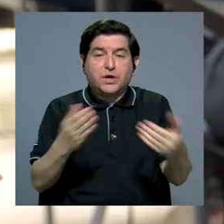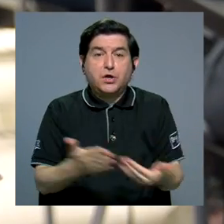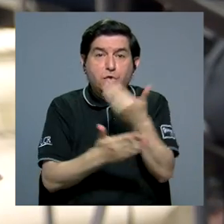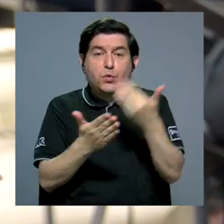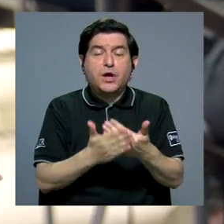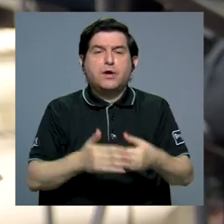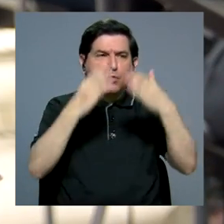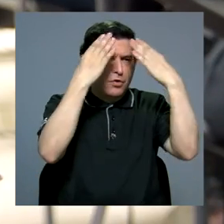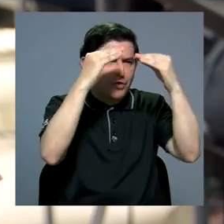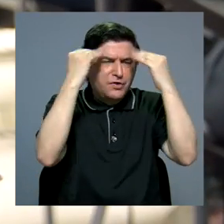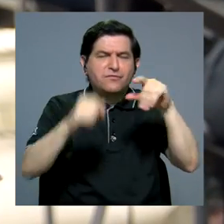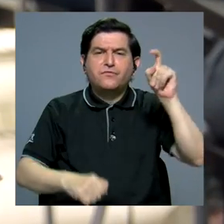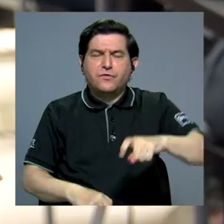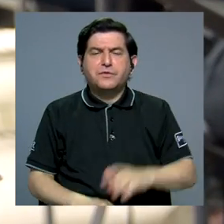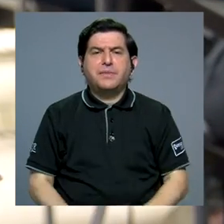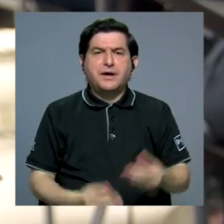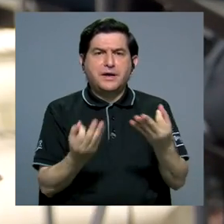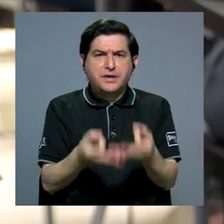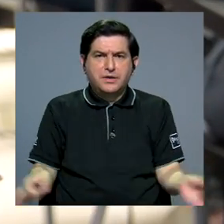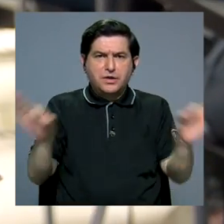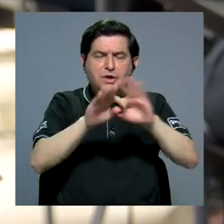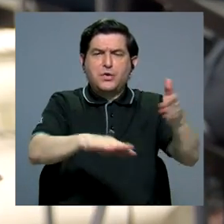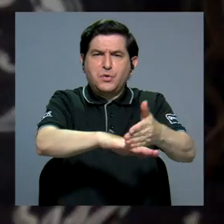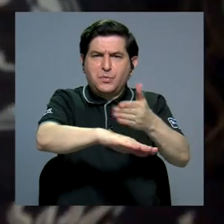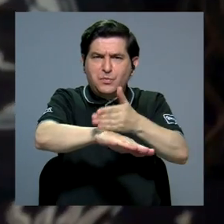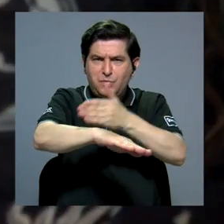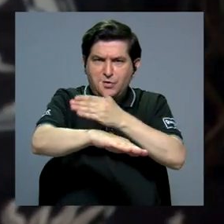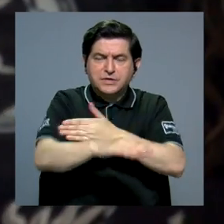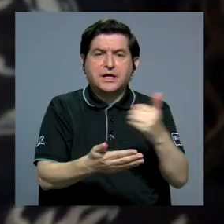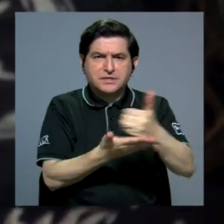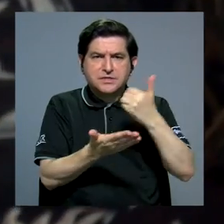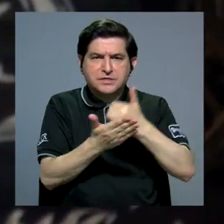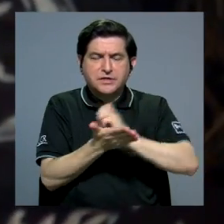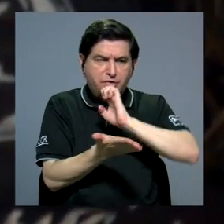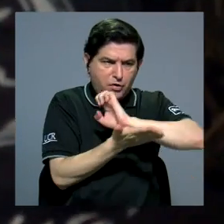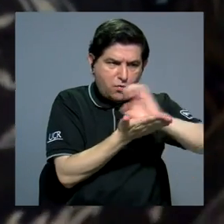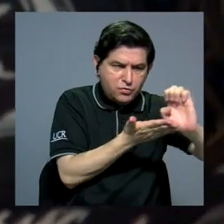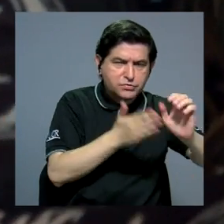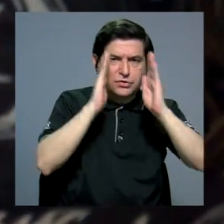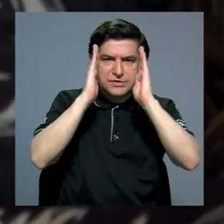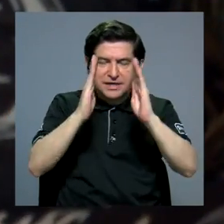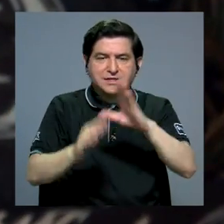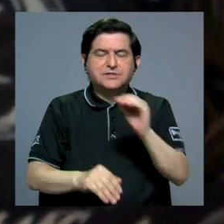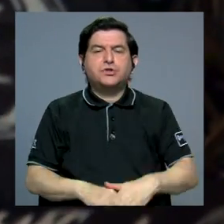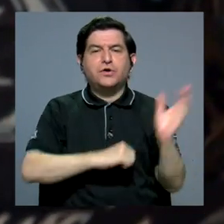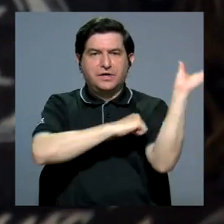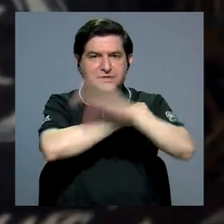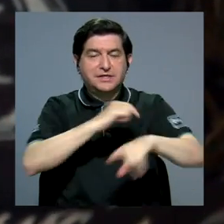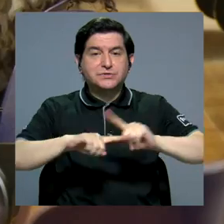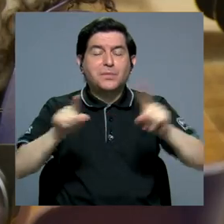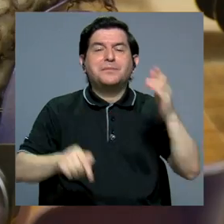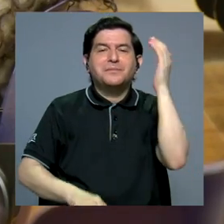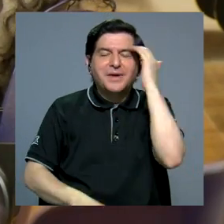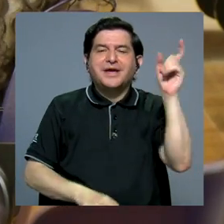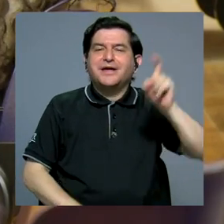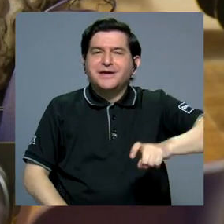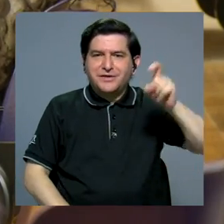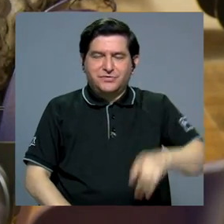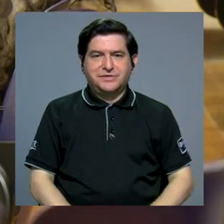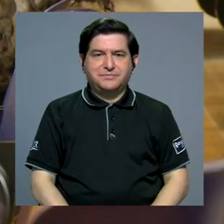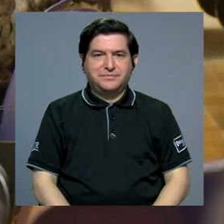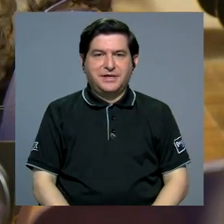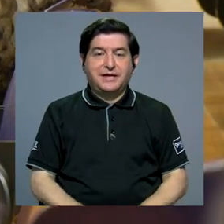que hay que dar a conocer, que tiene importantes avances, importantes recursos para la prevención, para la atención y para la sanción, pero tienen que conocerlo.